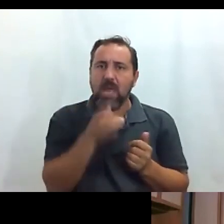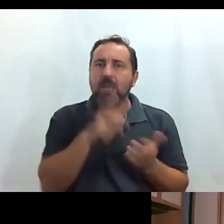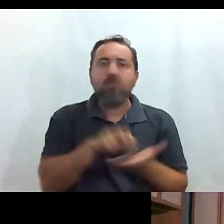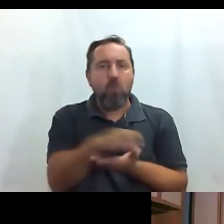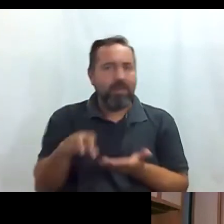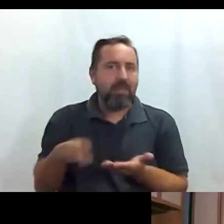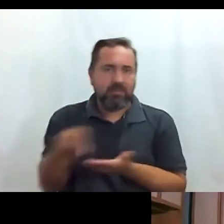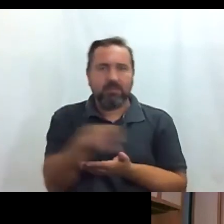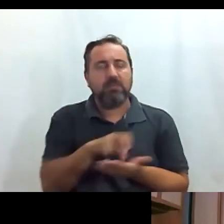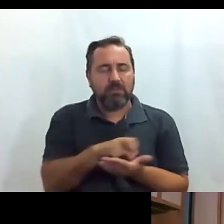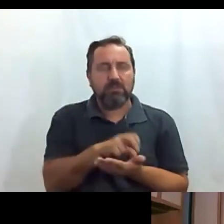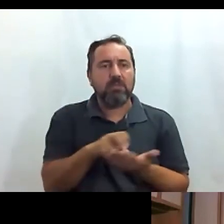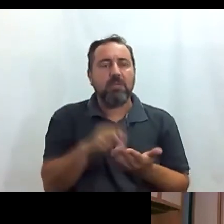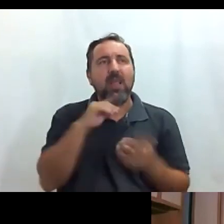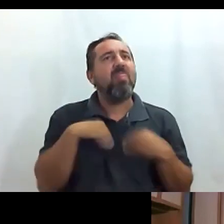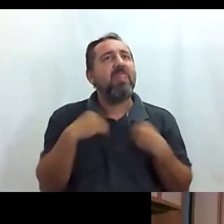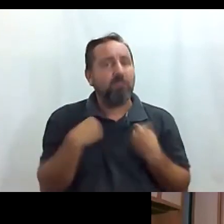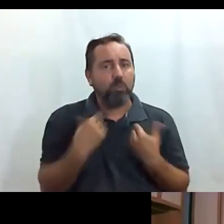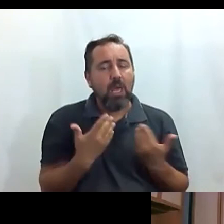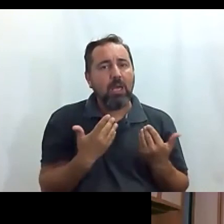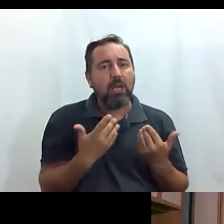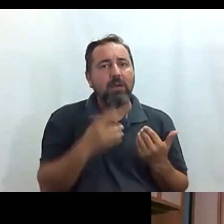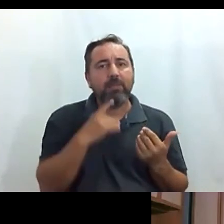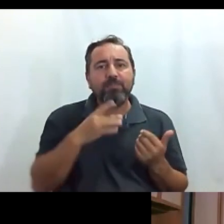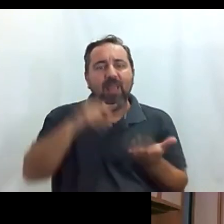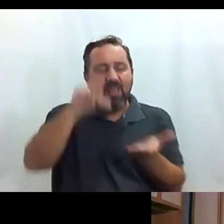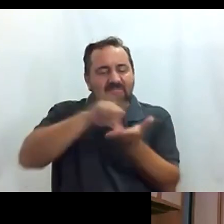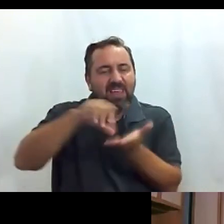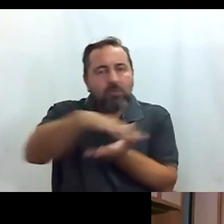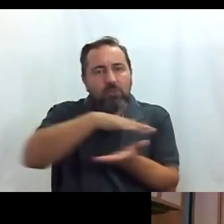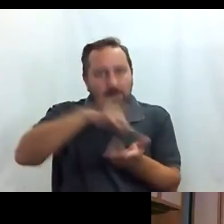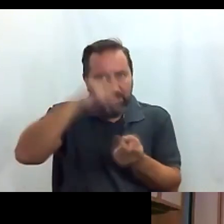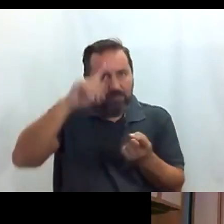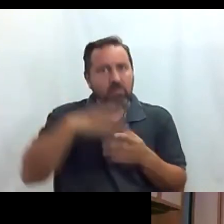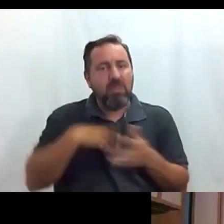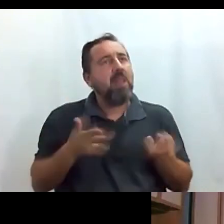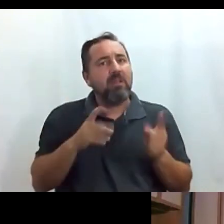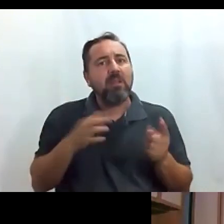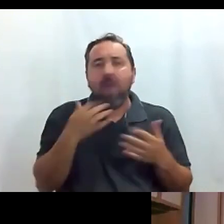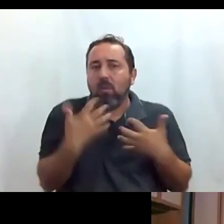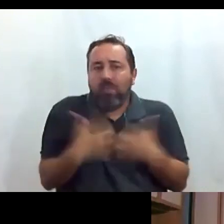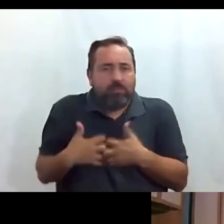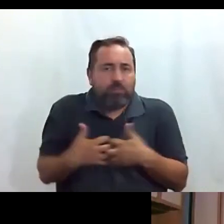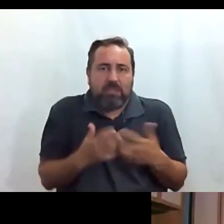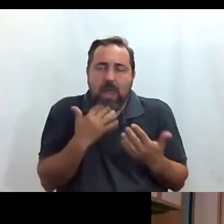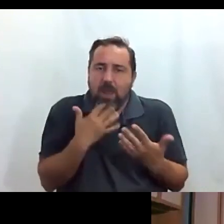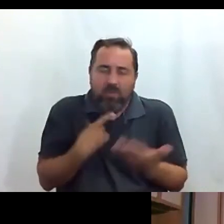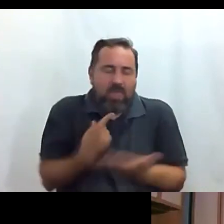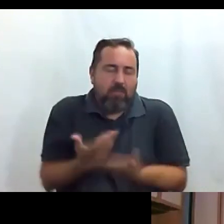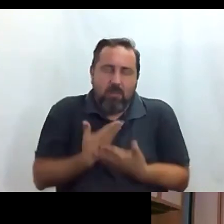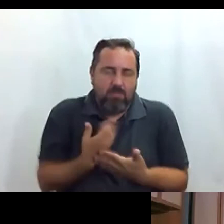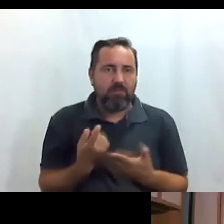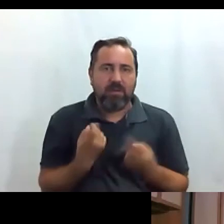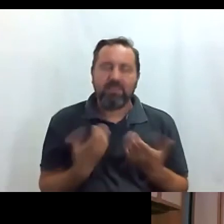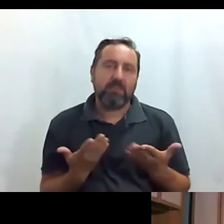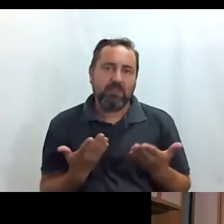para disfrutar de todo el centro de Madrid poder moverte con libertad de algún dispositivo de ayuda ¿no? y luego